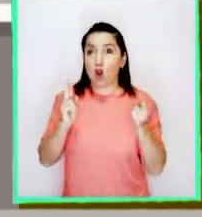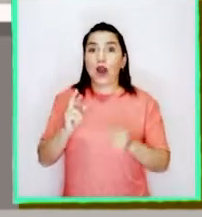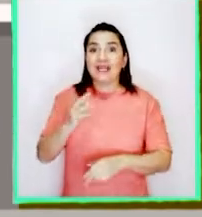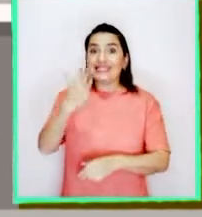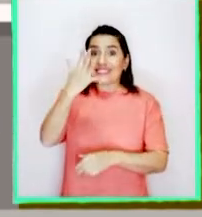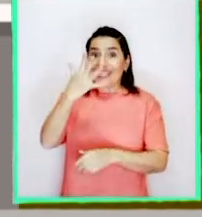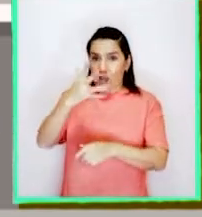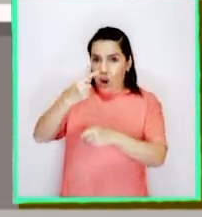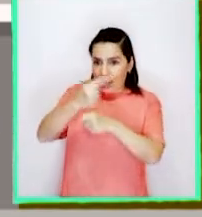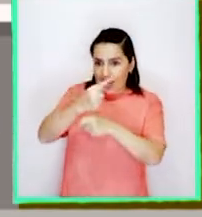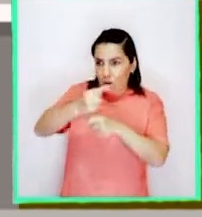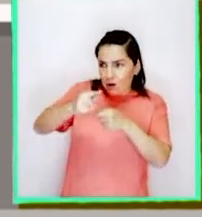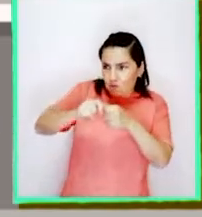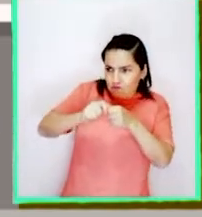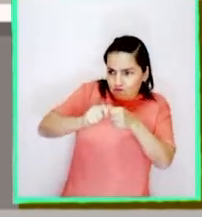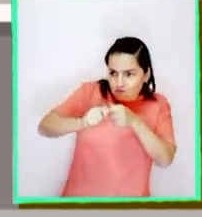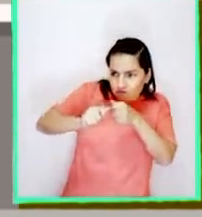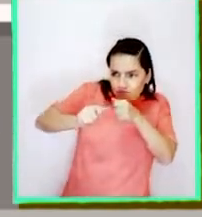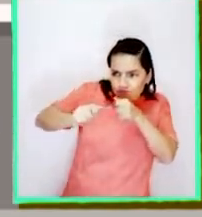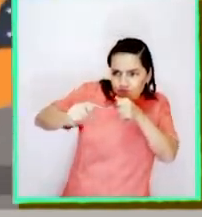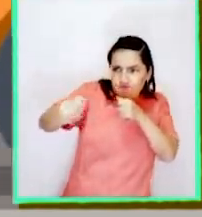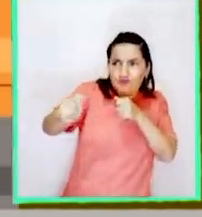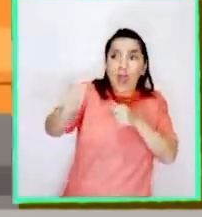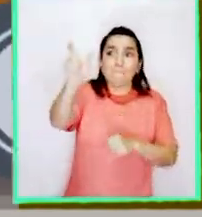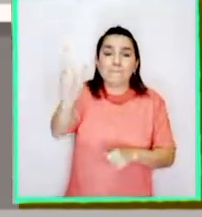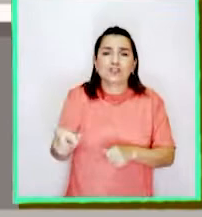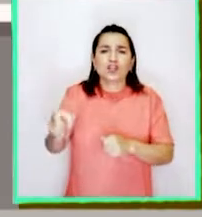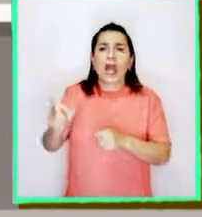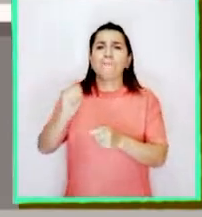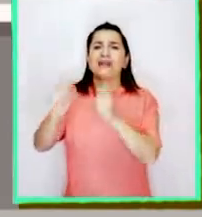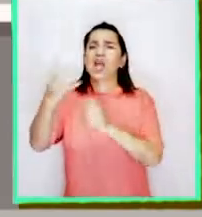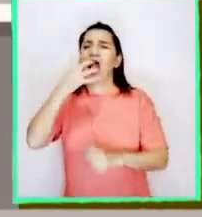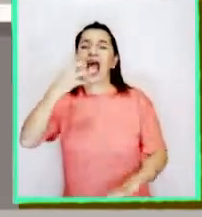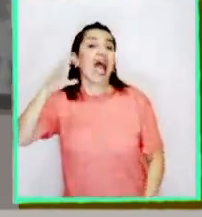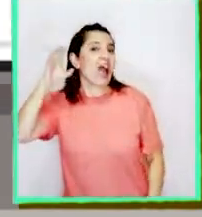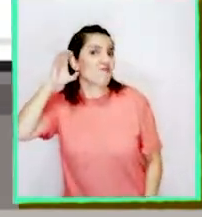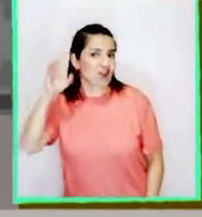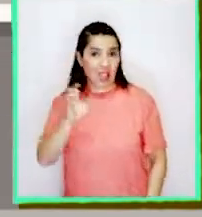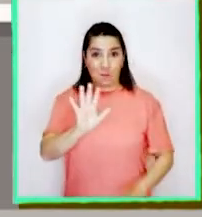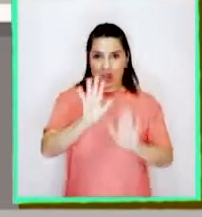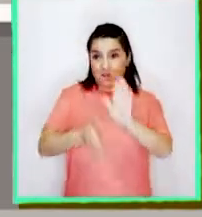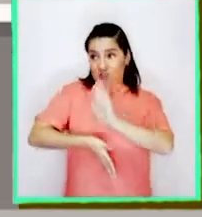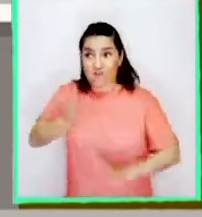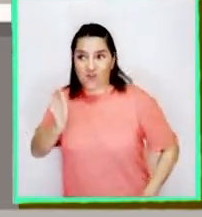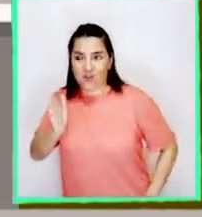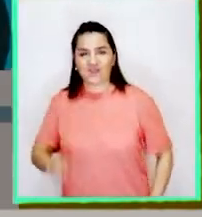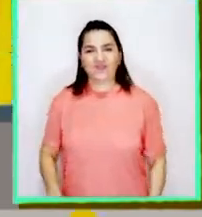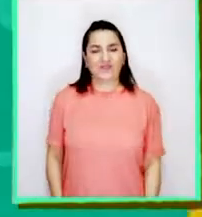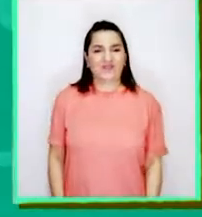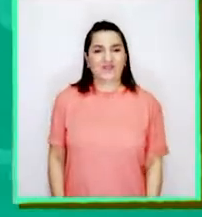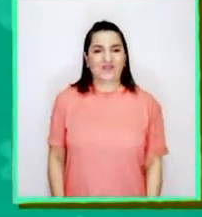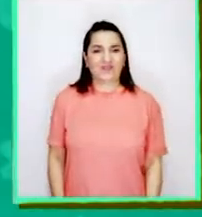unos cinco kilómetros de aquí, hay una persona en peligro. ¡Espéreme, que allá voy!